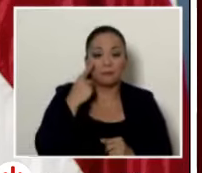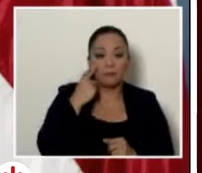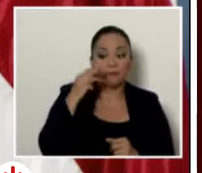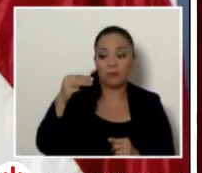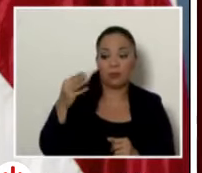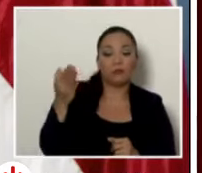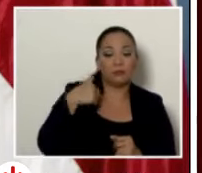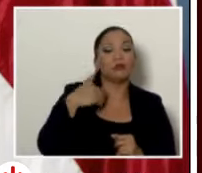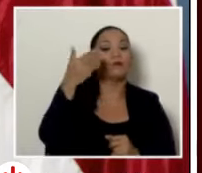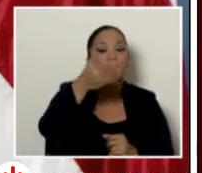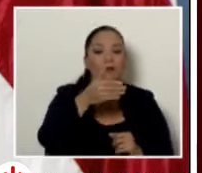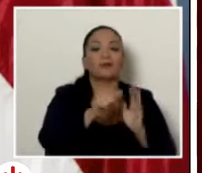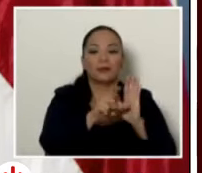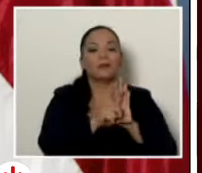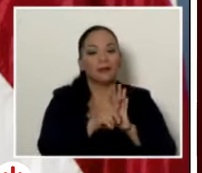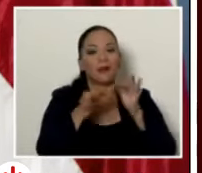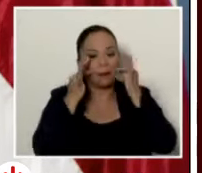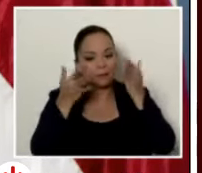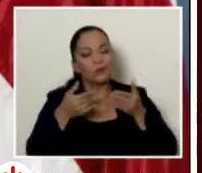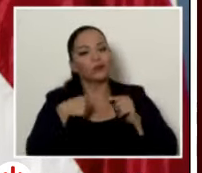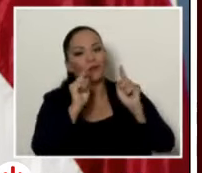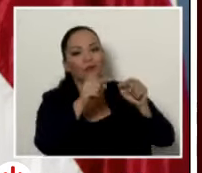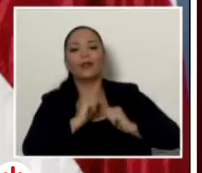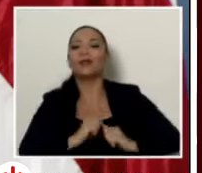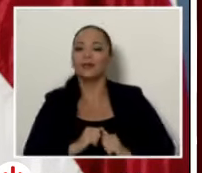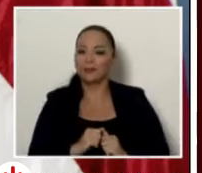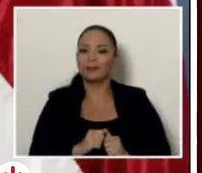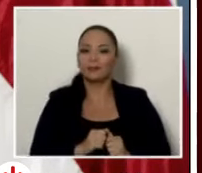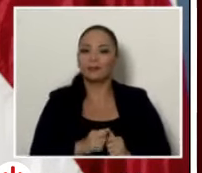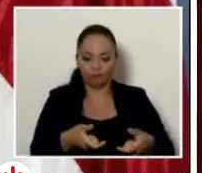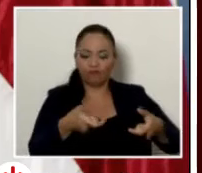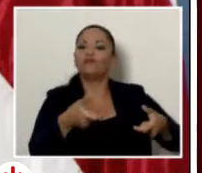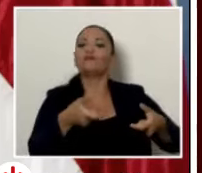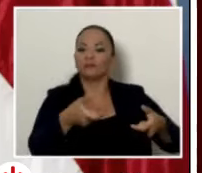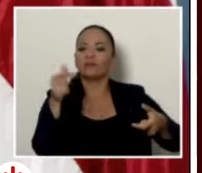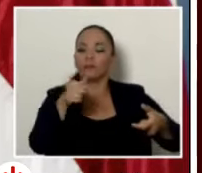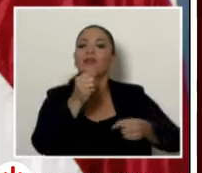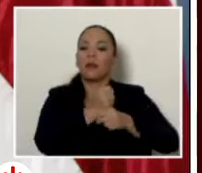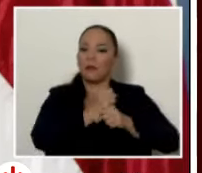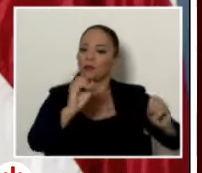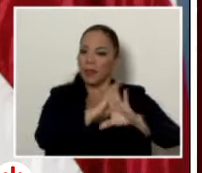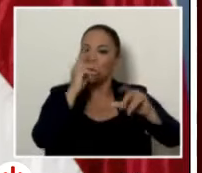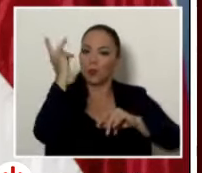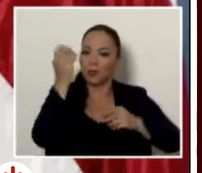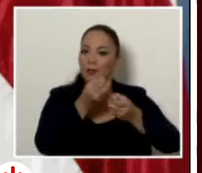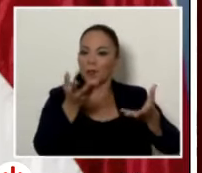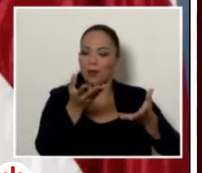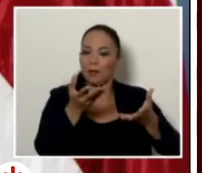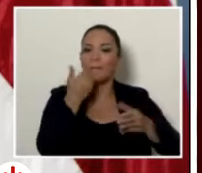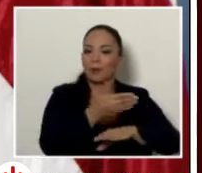personalmente con labores claras de política pública para mejorar esa situación